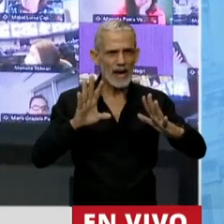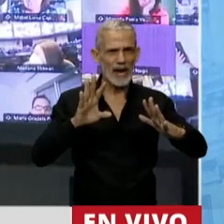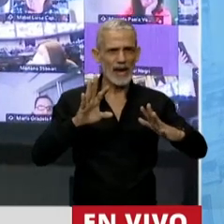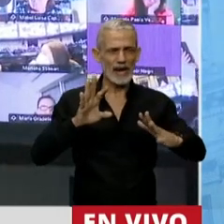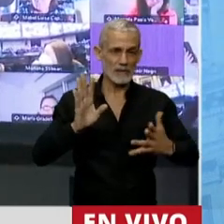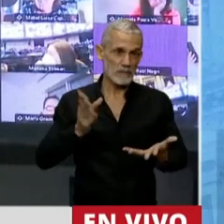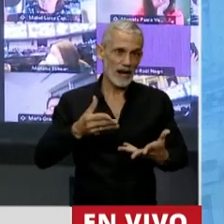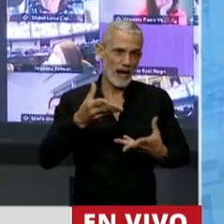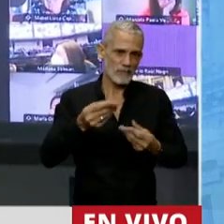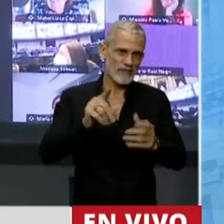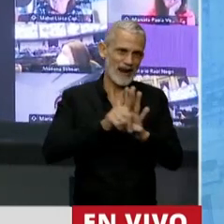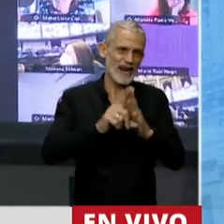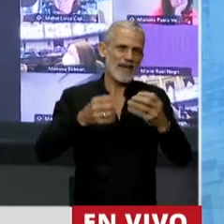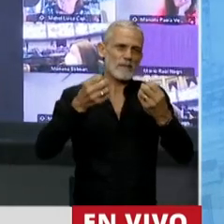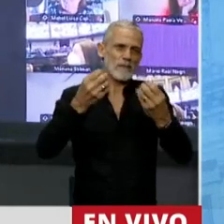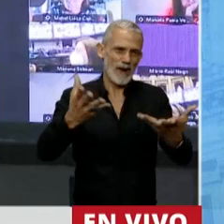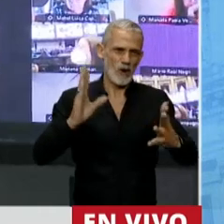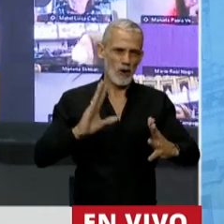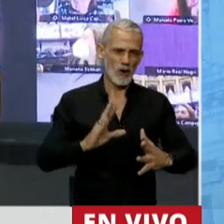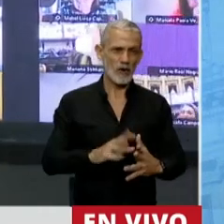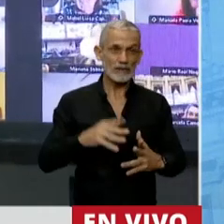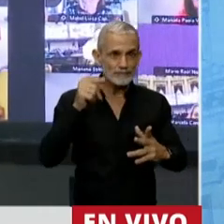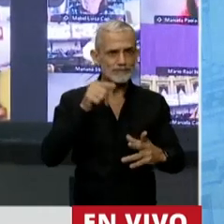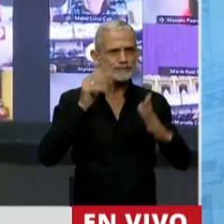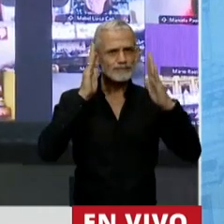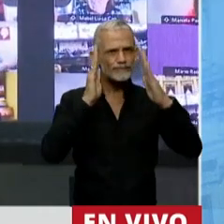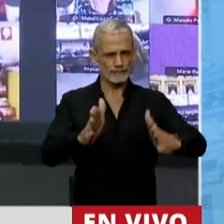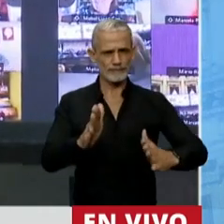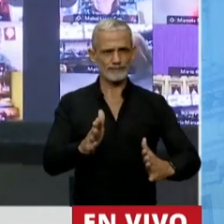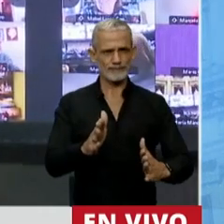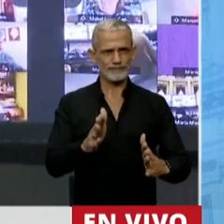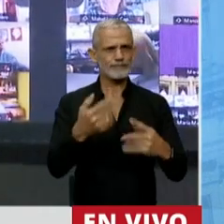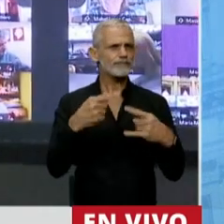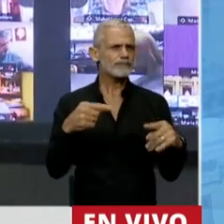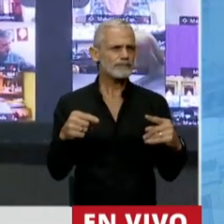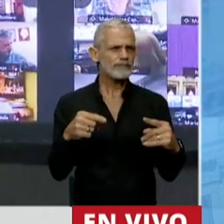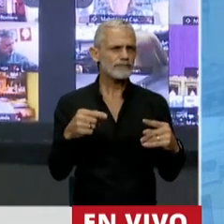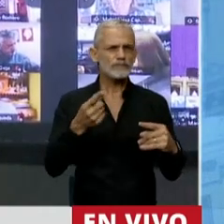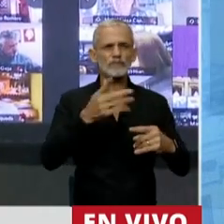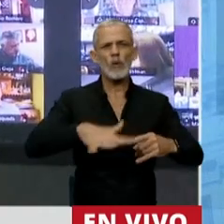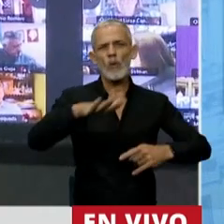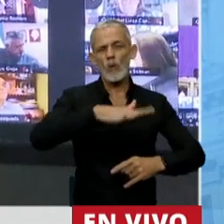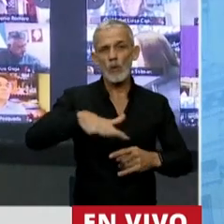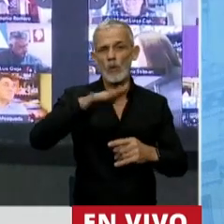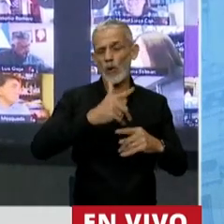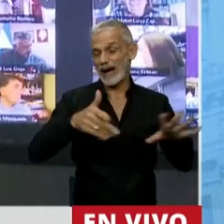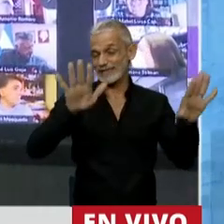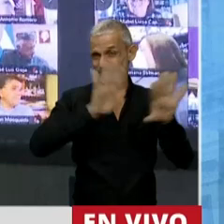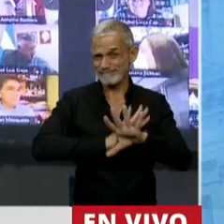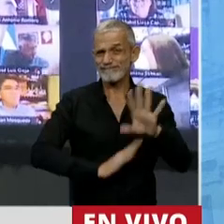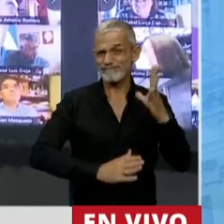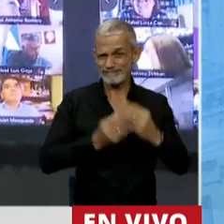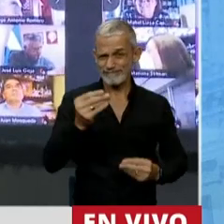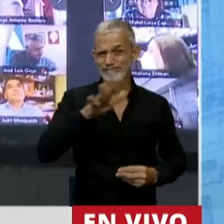Y que se estaba principalmente poniendo el foco en un lugar totalmente equivocado,